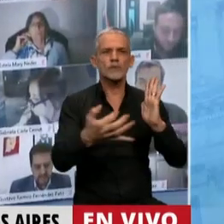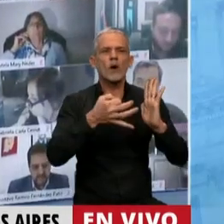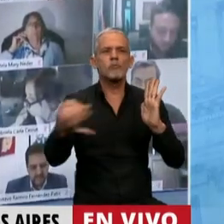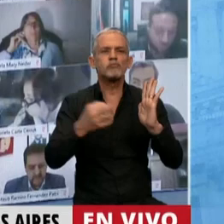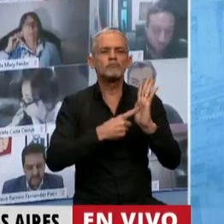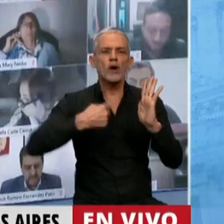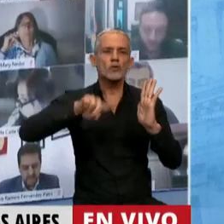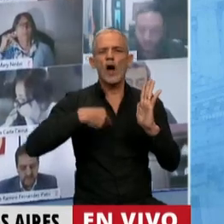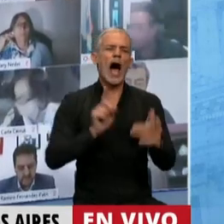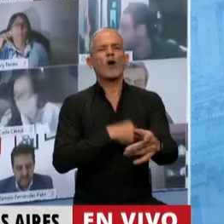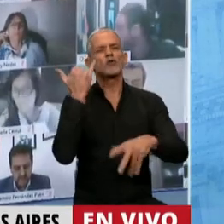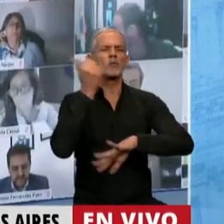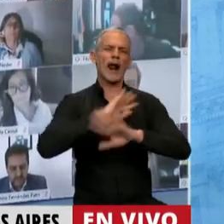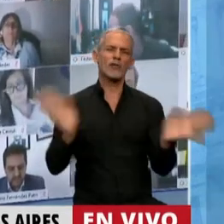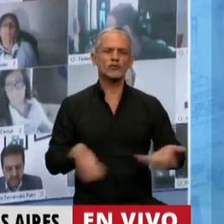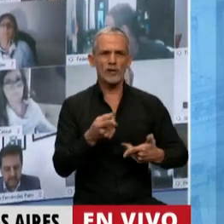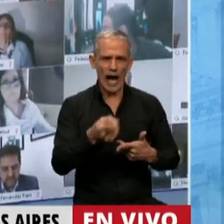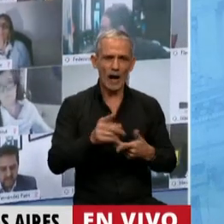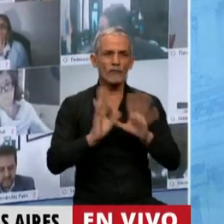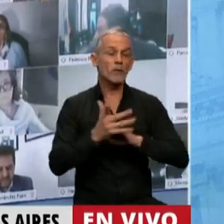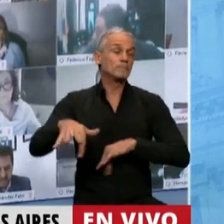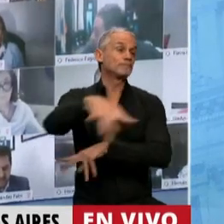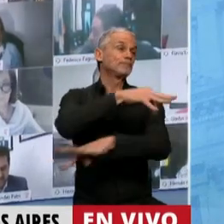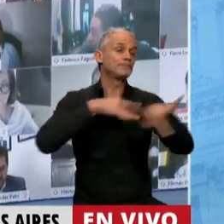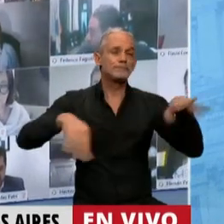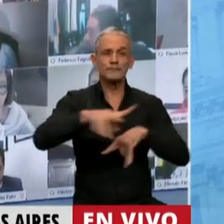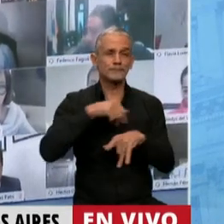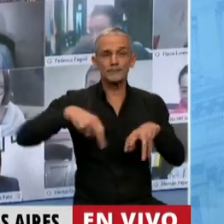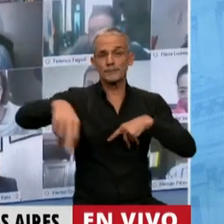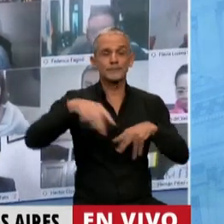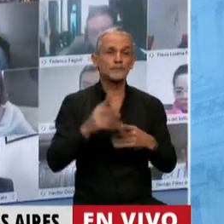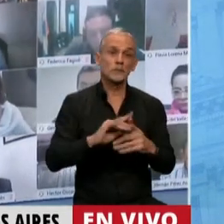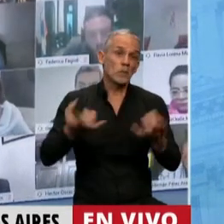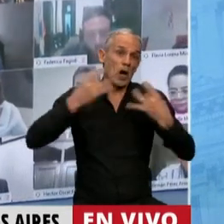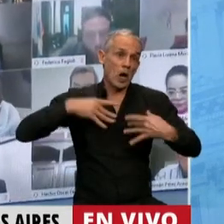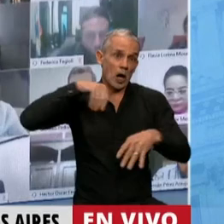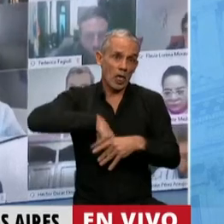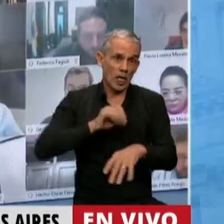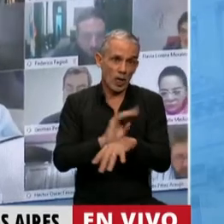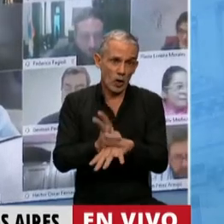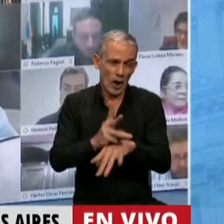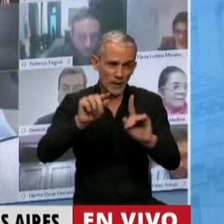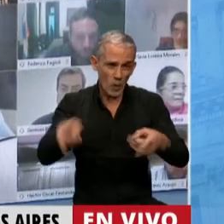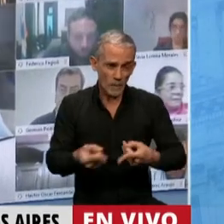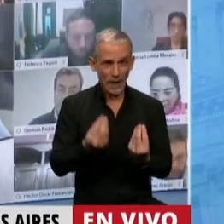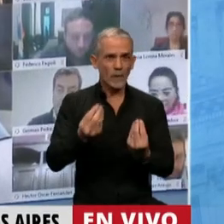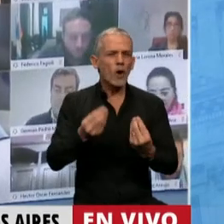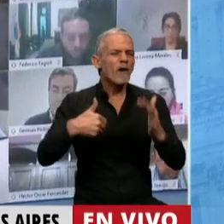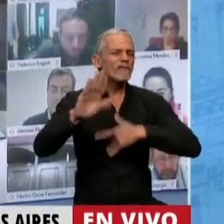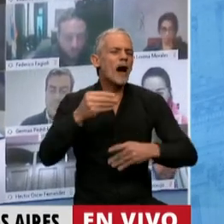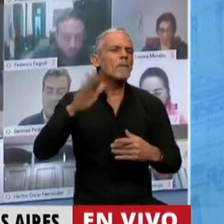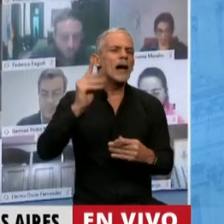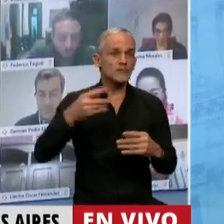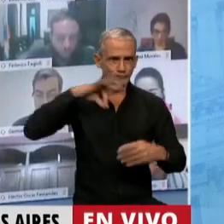nos acostumbremos a circular mientras nos contagiamos, pero principalmente, obviamente, los que se van a